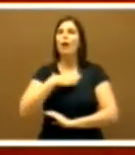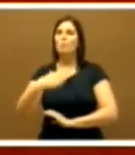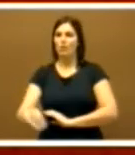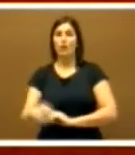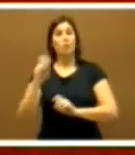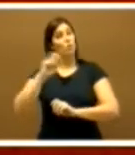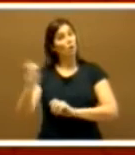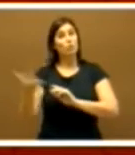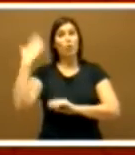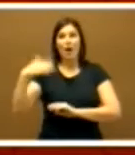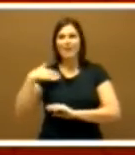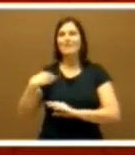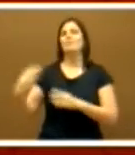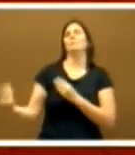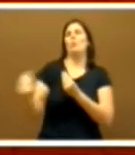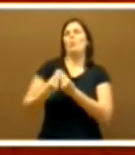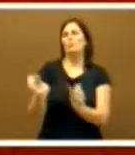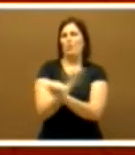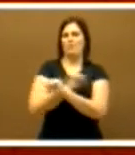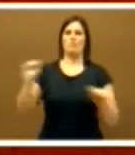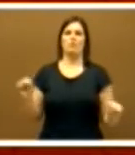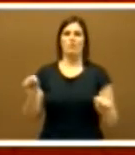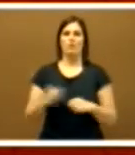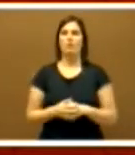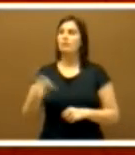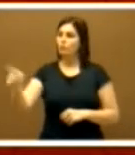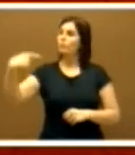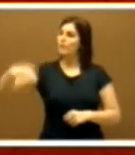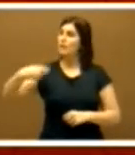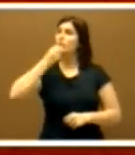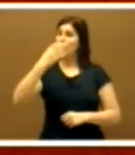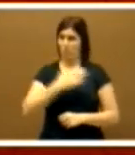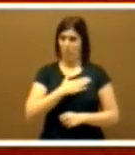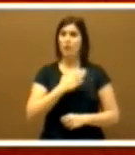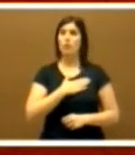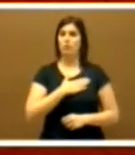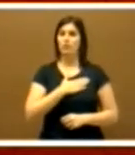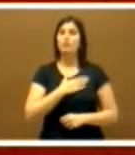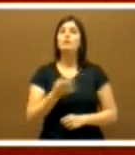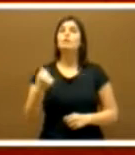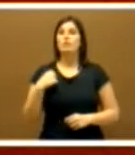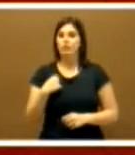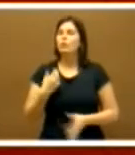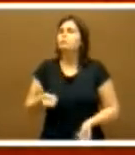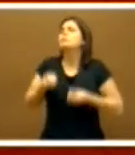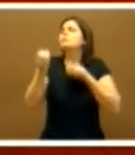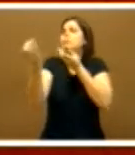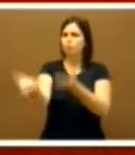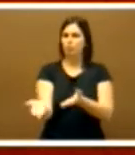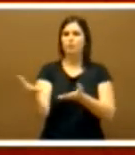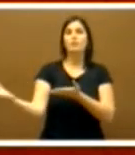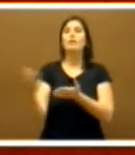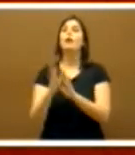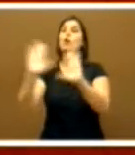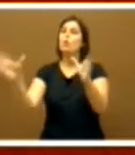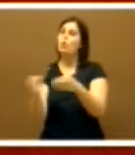fue algo inalcanzable. Ha sido un presidente bueno y así lo expreso delante